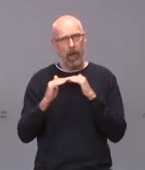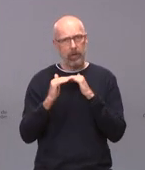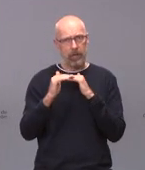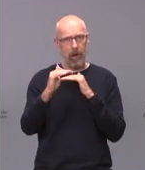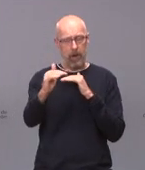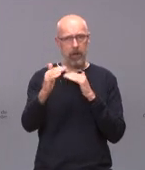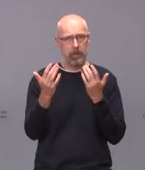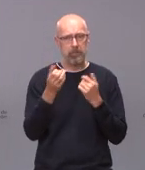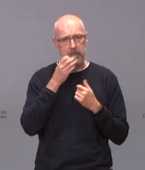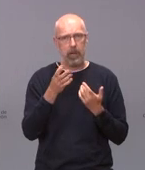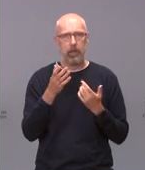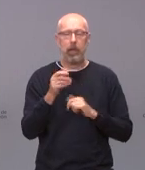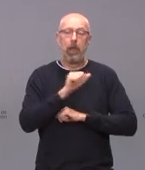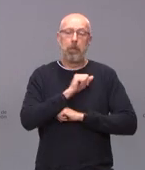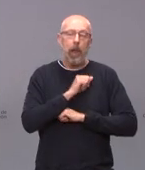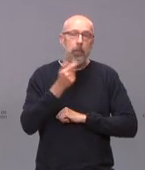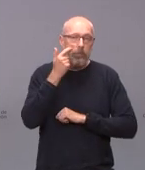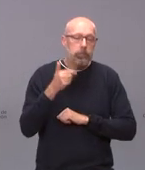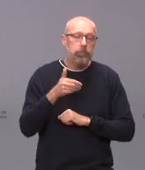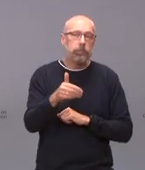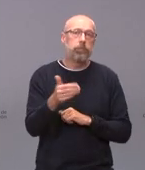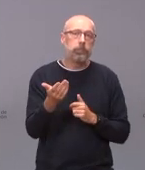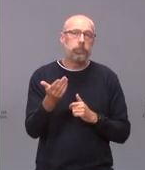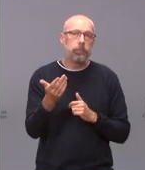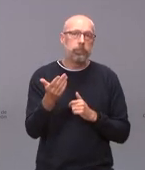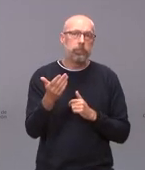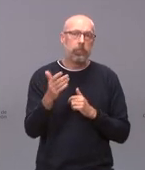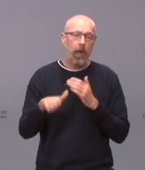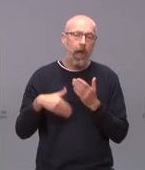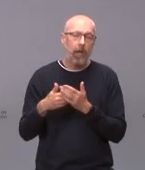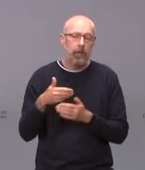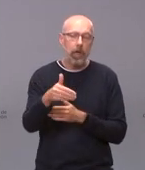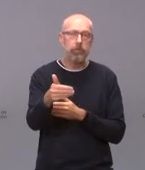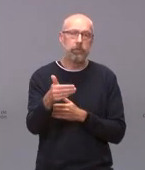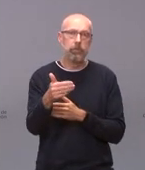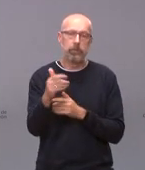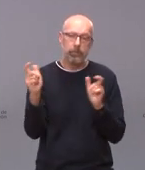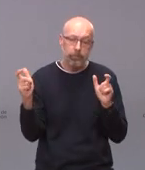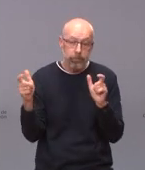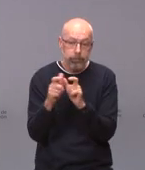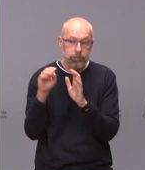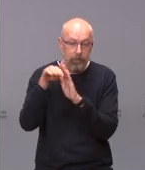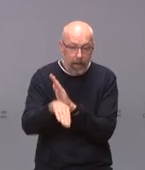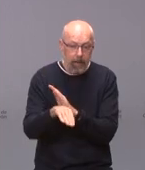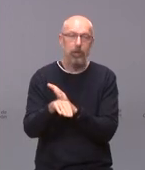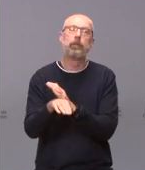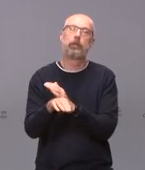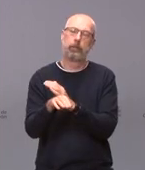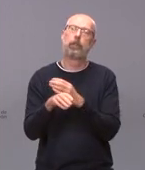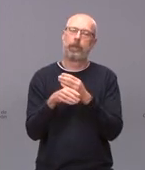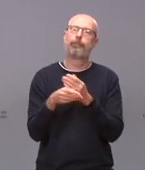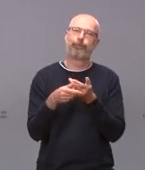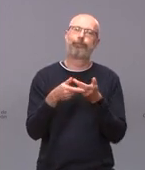decrecimiento así que esperemos esperemos a que empiece a decrecer para para relajar